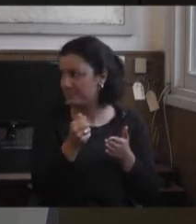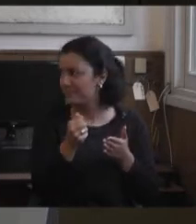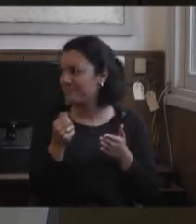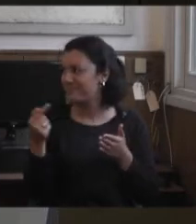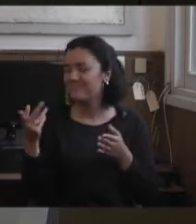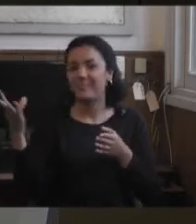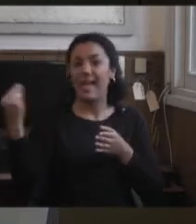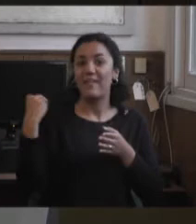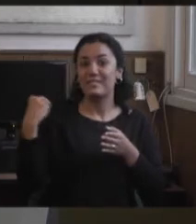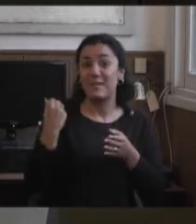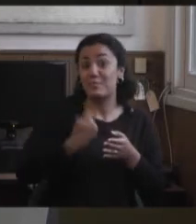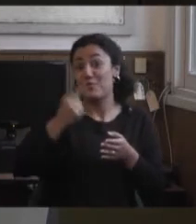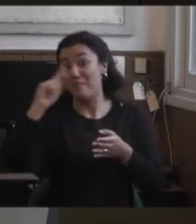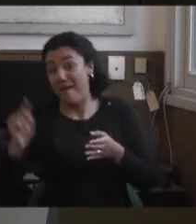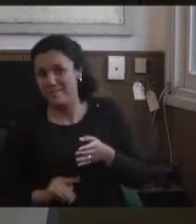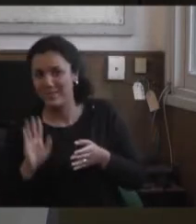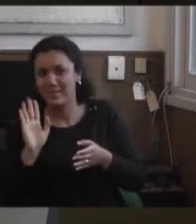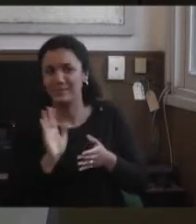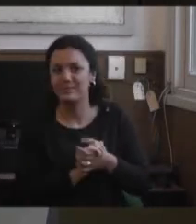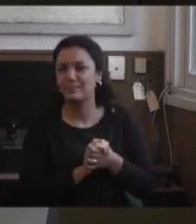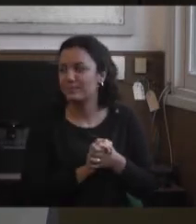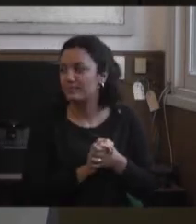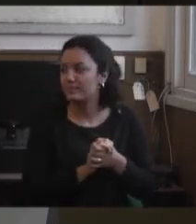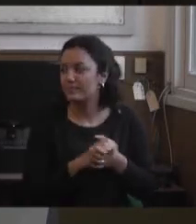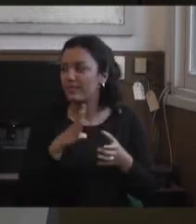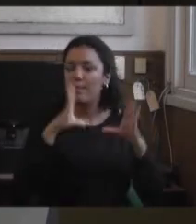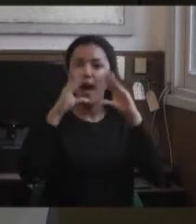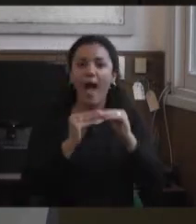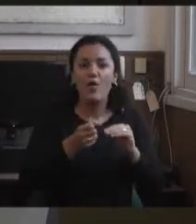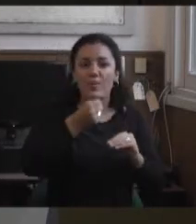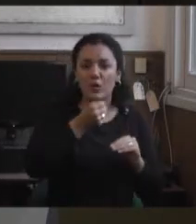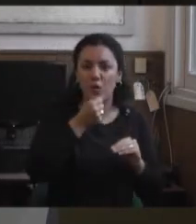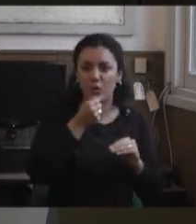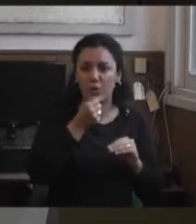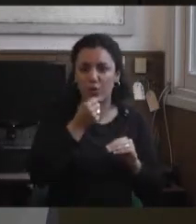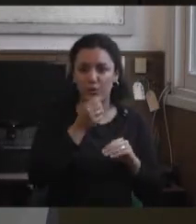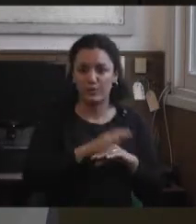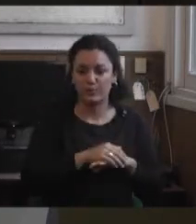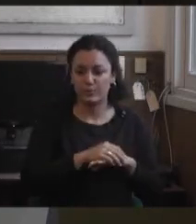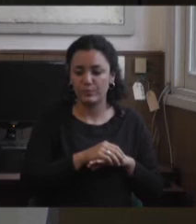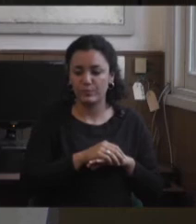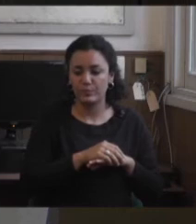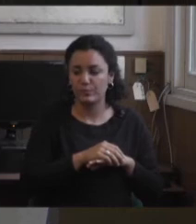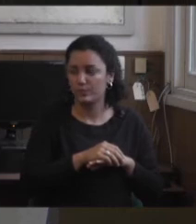Avísame cuando pongo el acelerador. Sí, porque es solo para el audio, me dijeron.